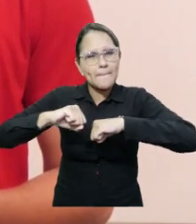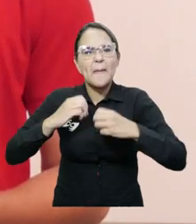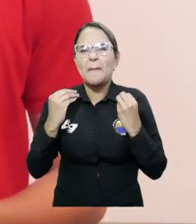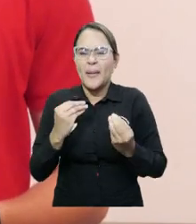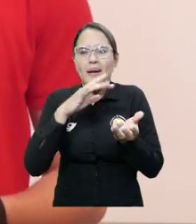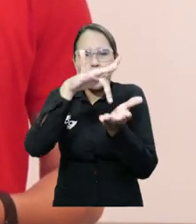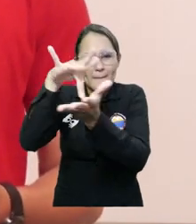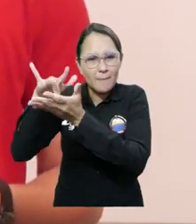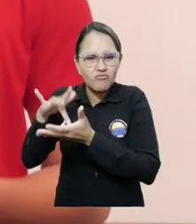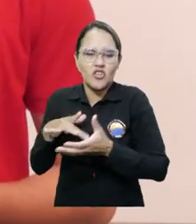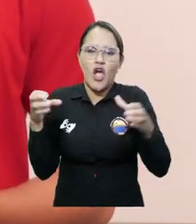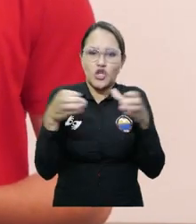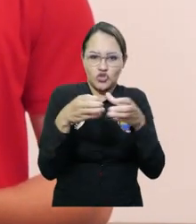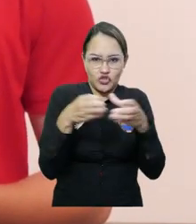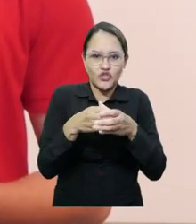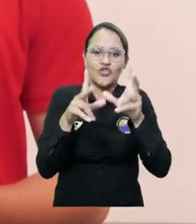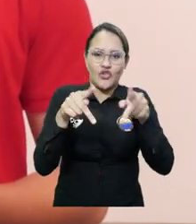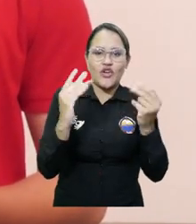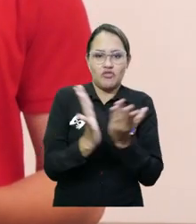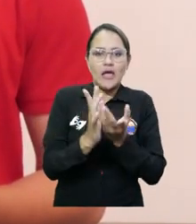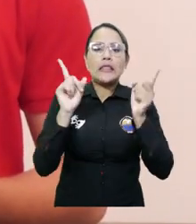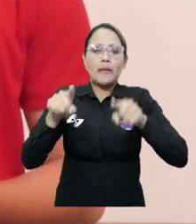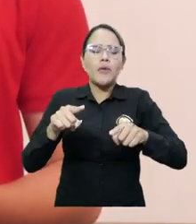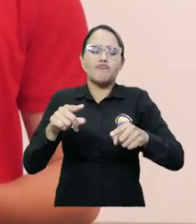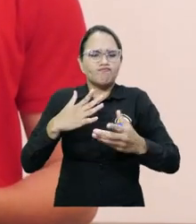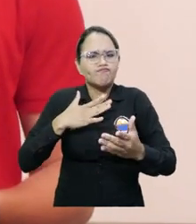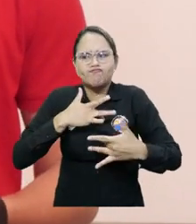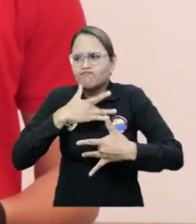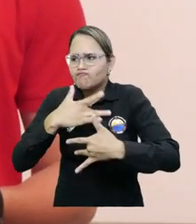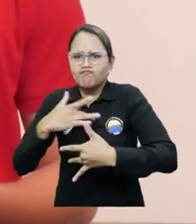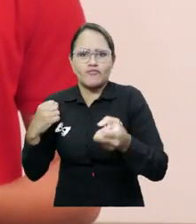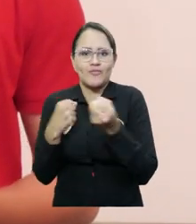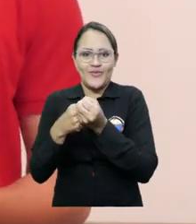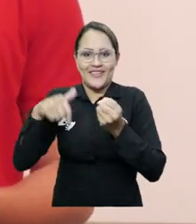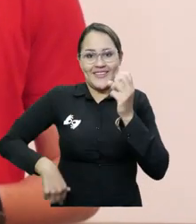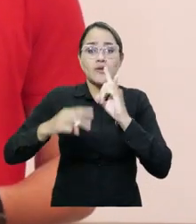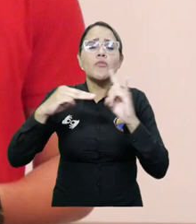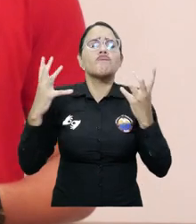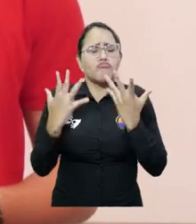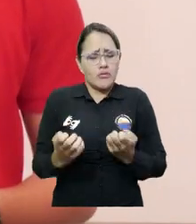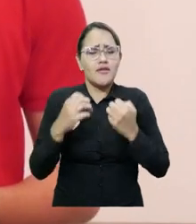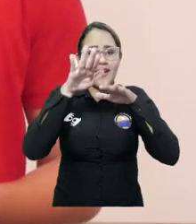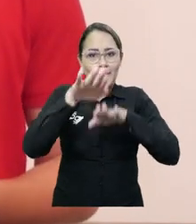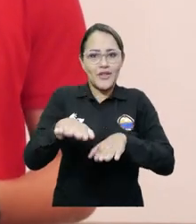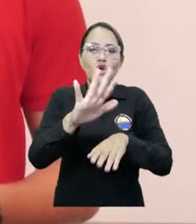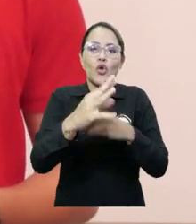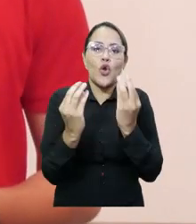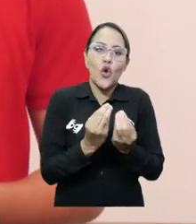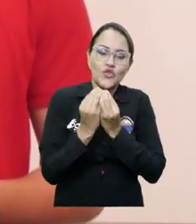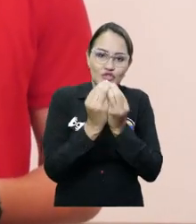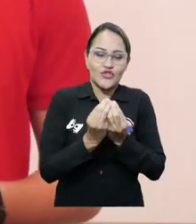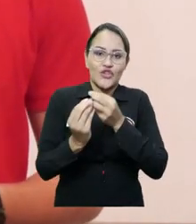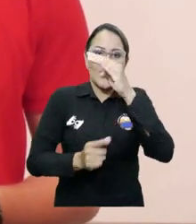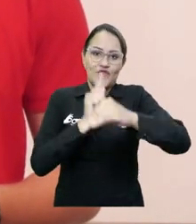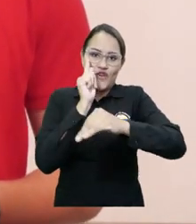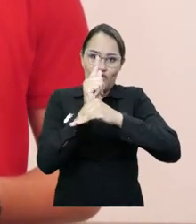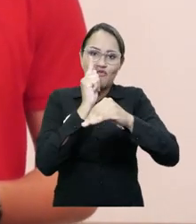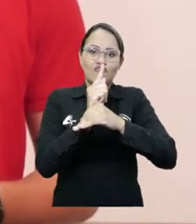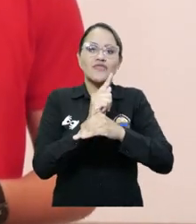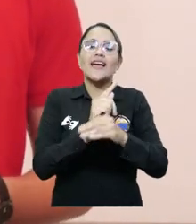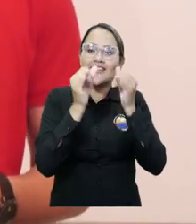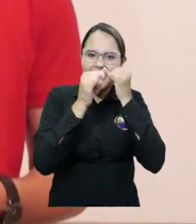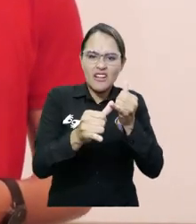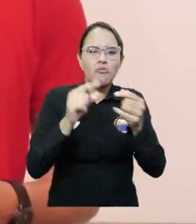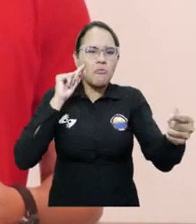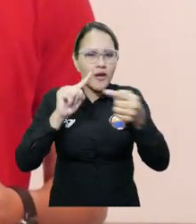UNI Magdalena. Por eso queremos ser su representante ante el Consejo de Facultad de Ingeniería, donde trabajaremos los ejes académicos de investigación, emprendimiento, extensión